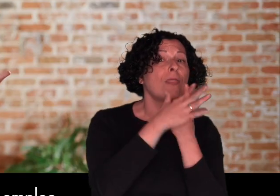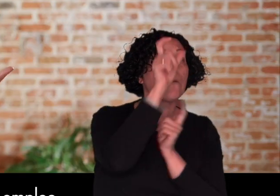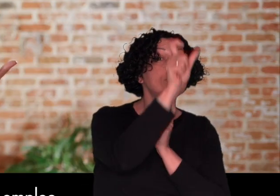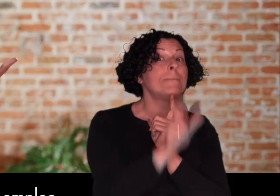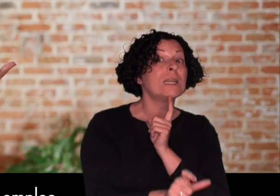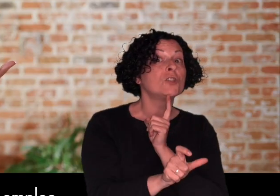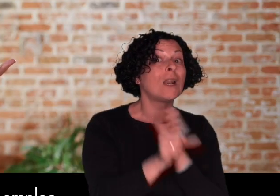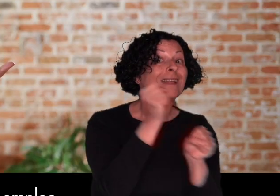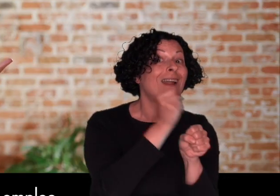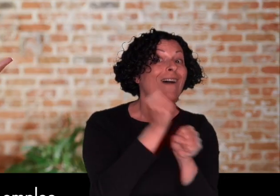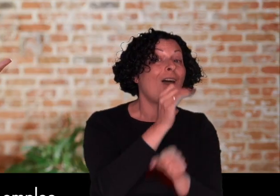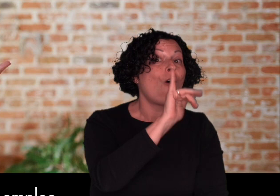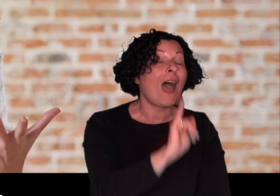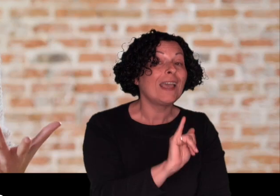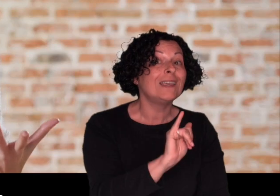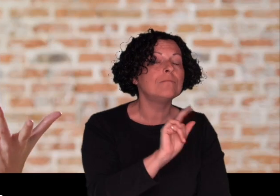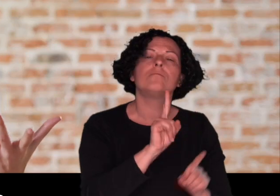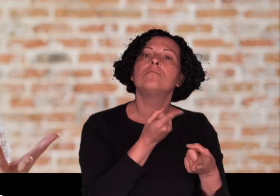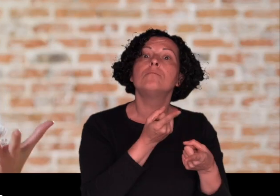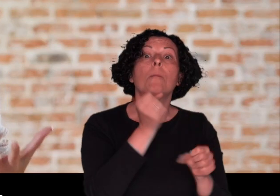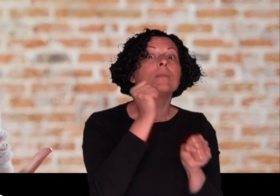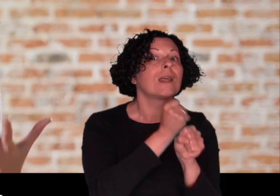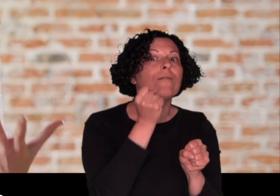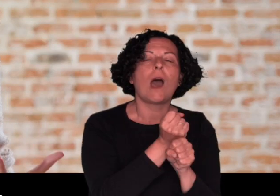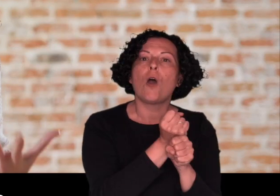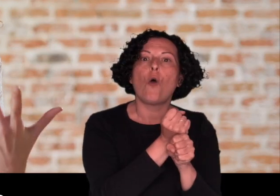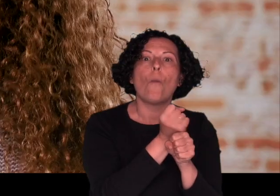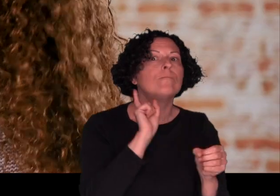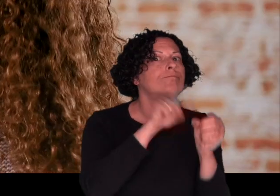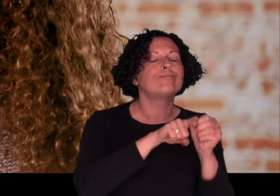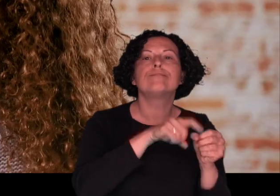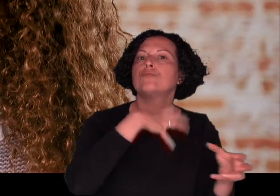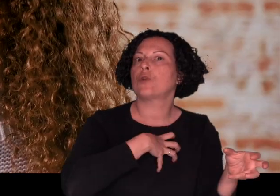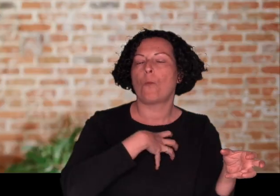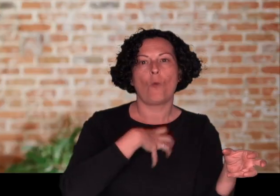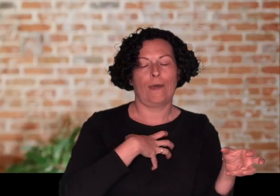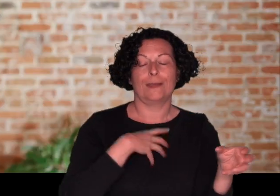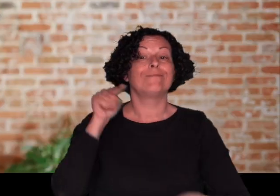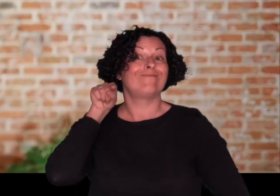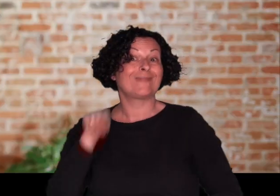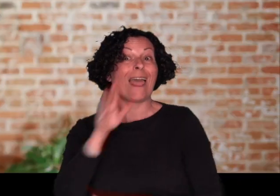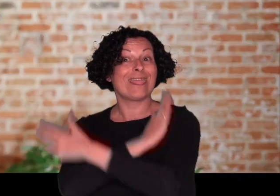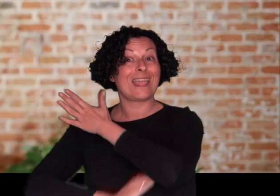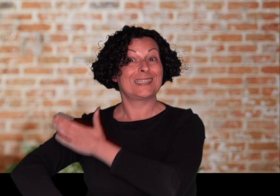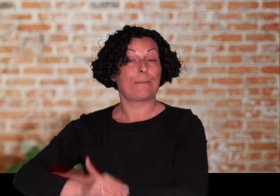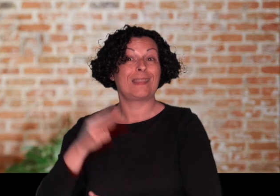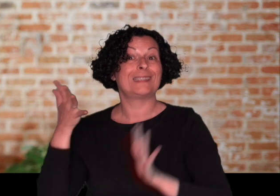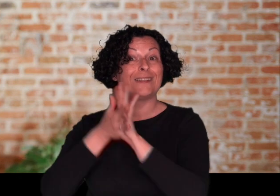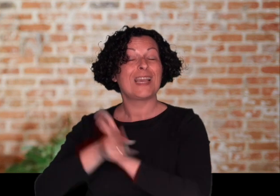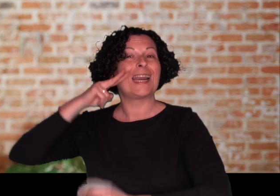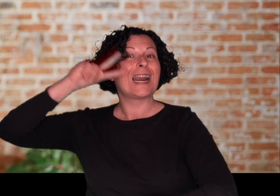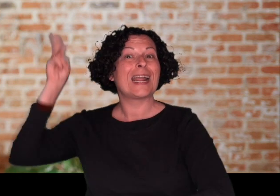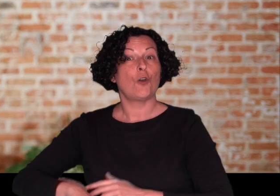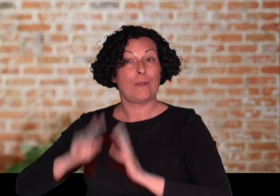por la que una persona que tiene empleo no puede ejercer un determinado trabajo o ningún trabajo. La discapacidad es un